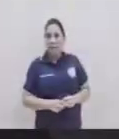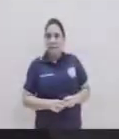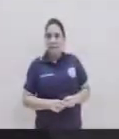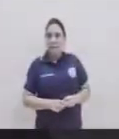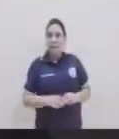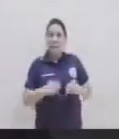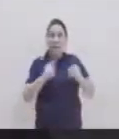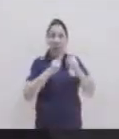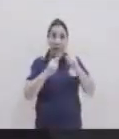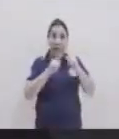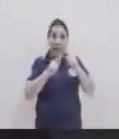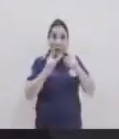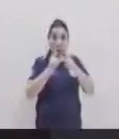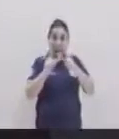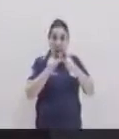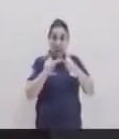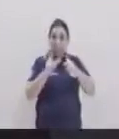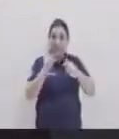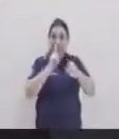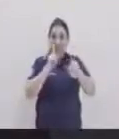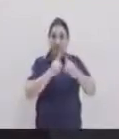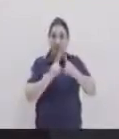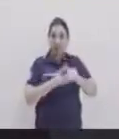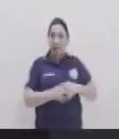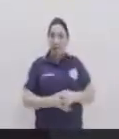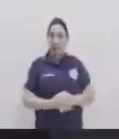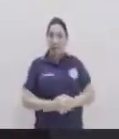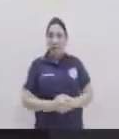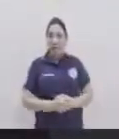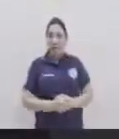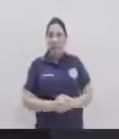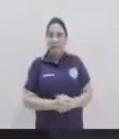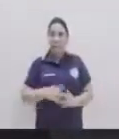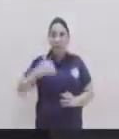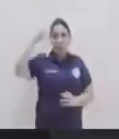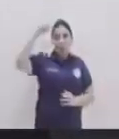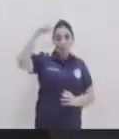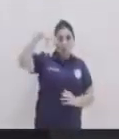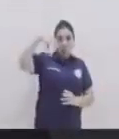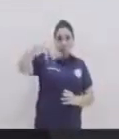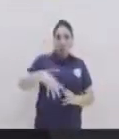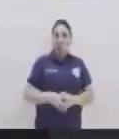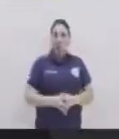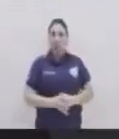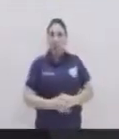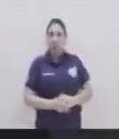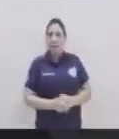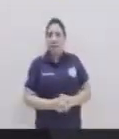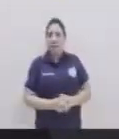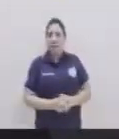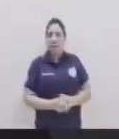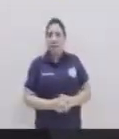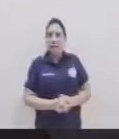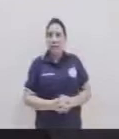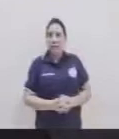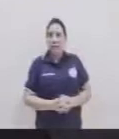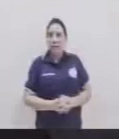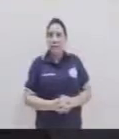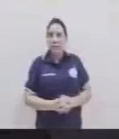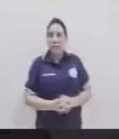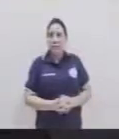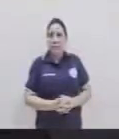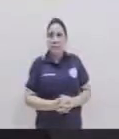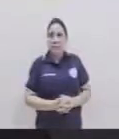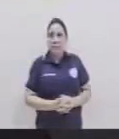los cables ajá al momento de unir con la luz LED vamos limpiando vamos cables